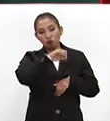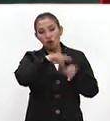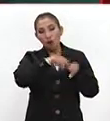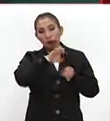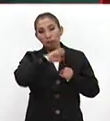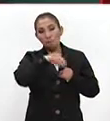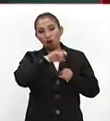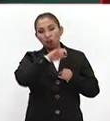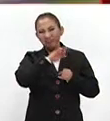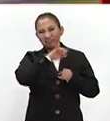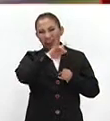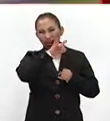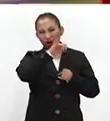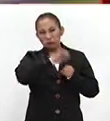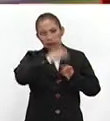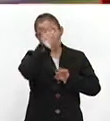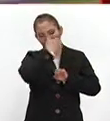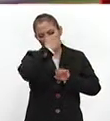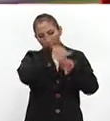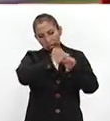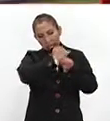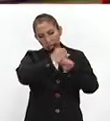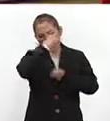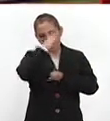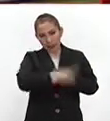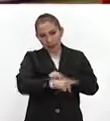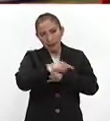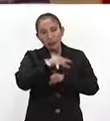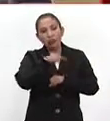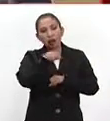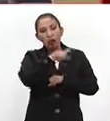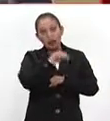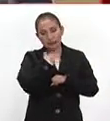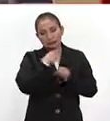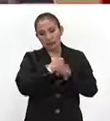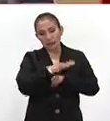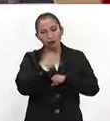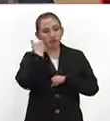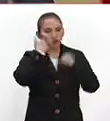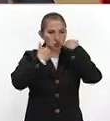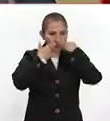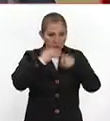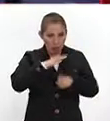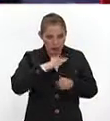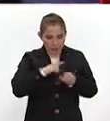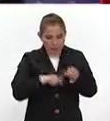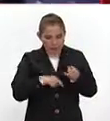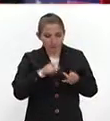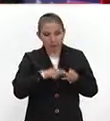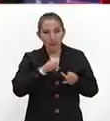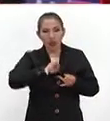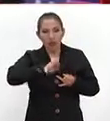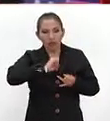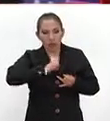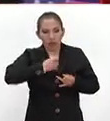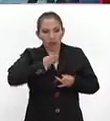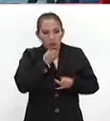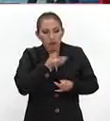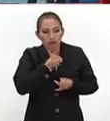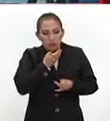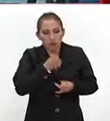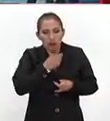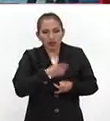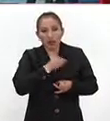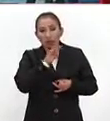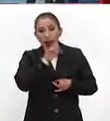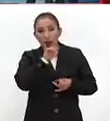hemófilos, que son los que están más estudiados en México, pues son los datos de fiebre, que tengas tos y que espectores o que